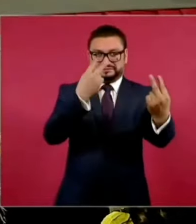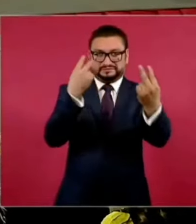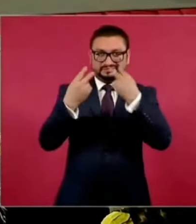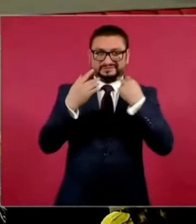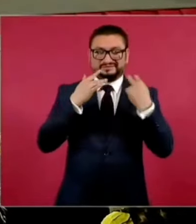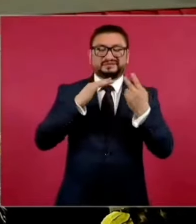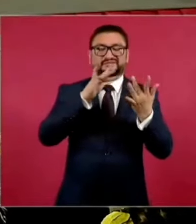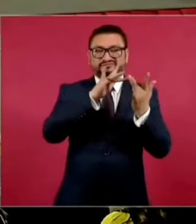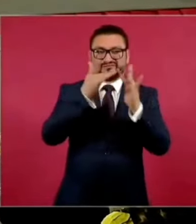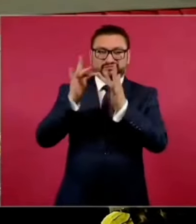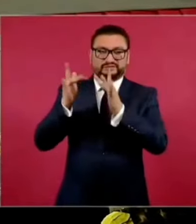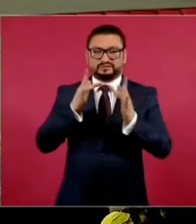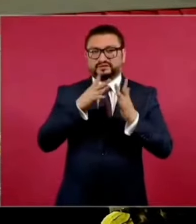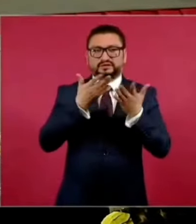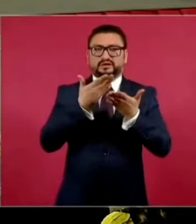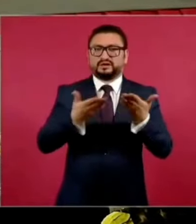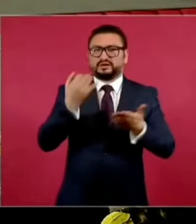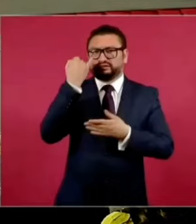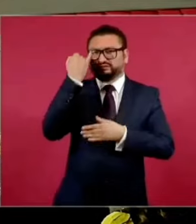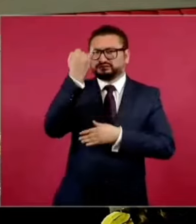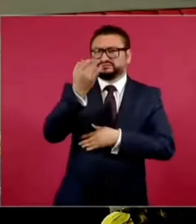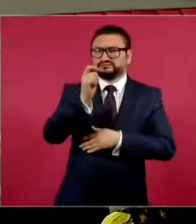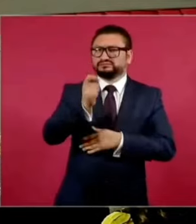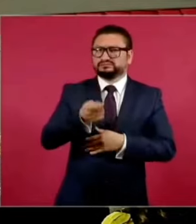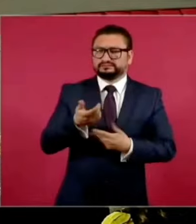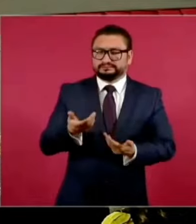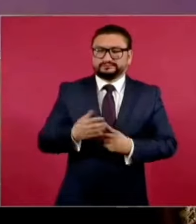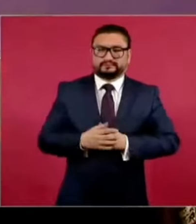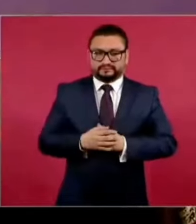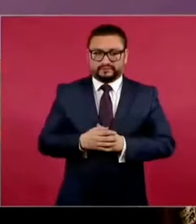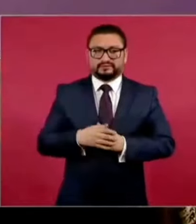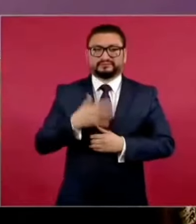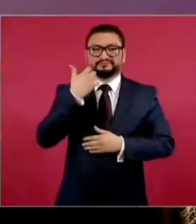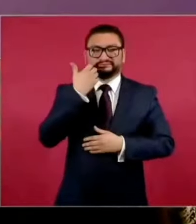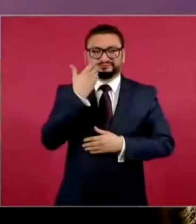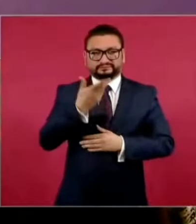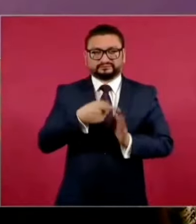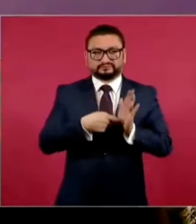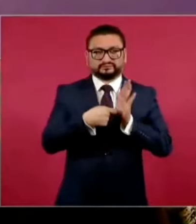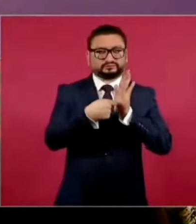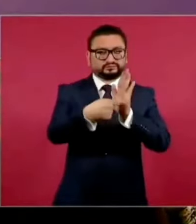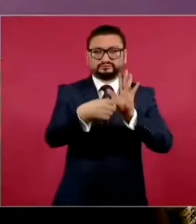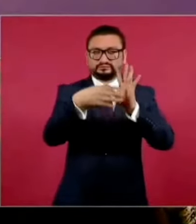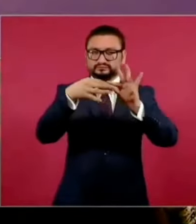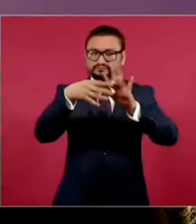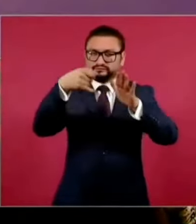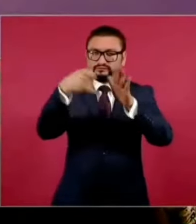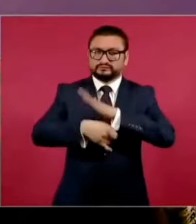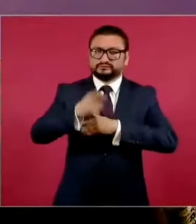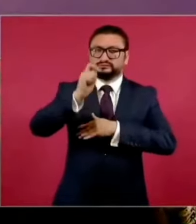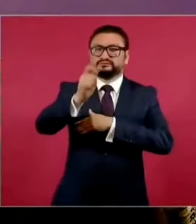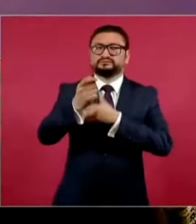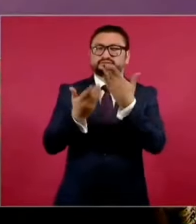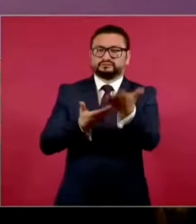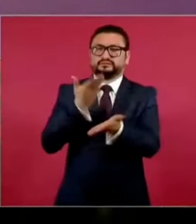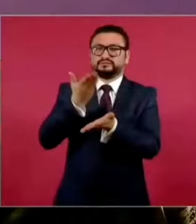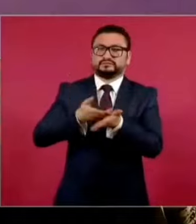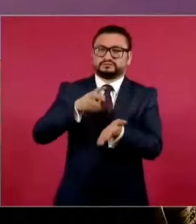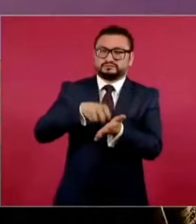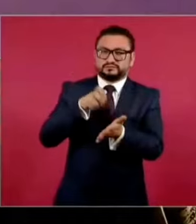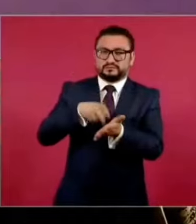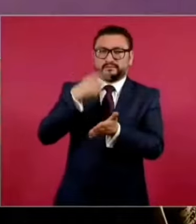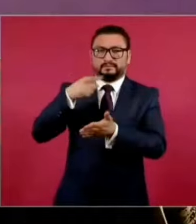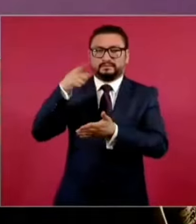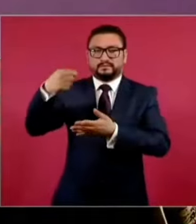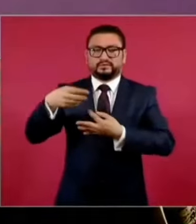de las redes sociales. La idea el día de hoy es poder entrar un poquito más a fondo sobre la propuesta de reforma al